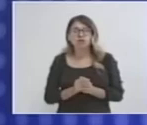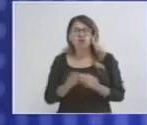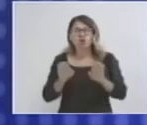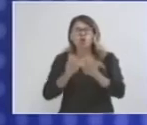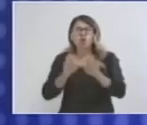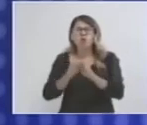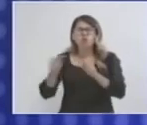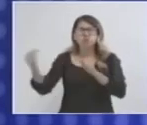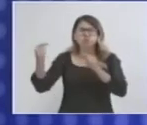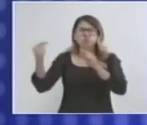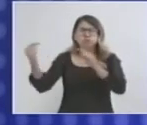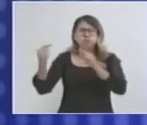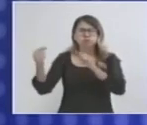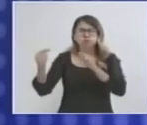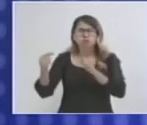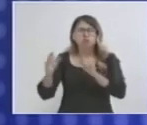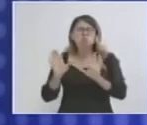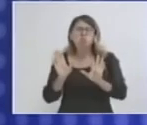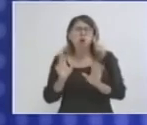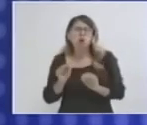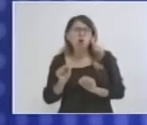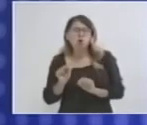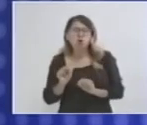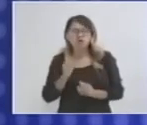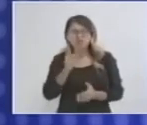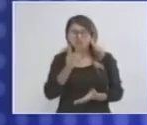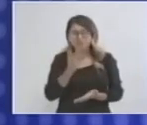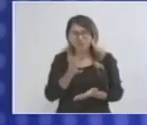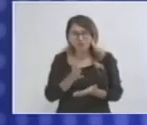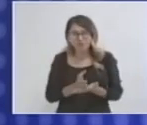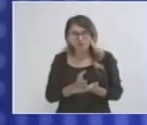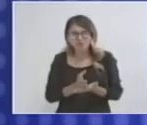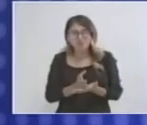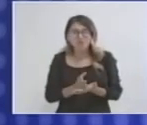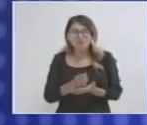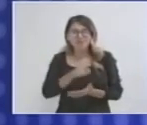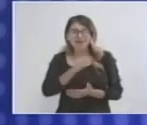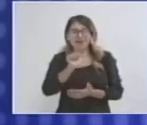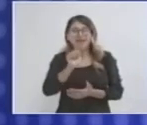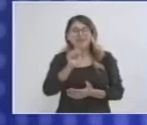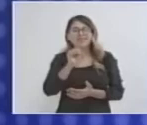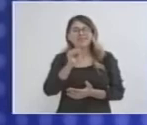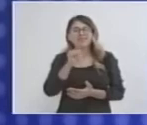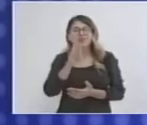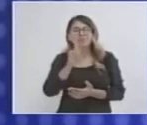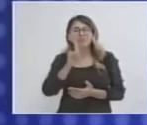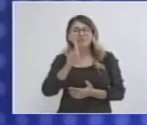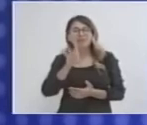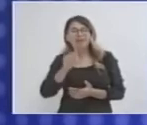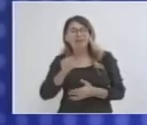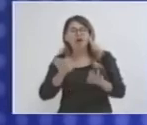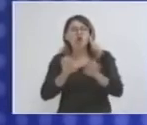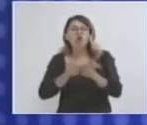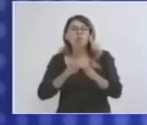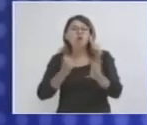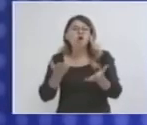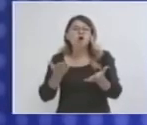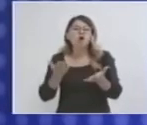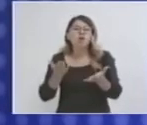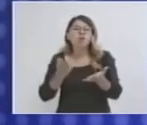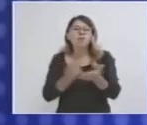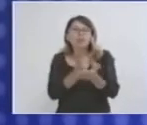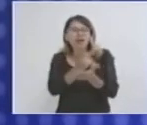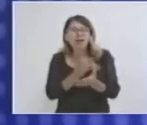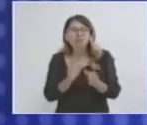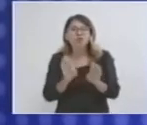electoral, llegamos como planilla única a esta asamblea. Creo que eso es un bono, un voto de confianza importante por